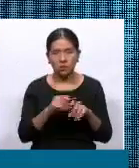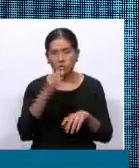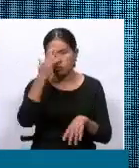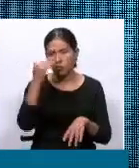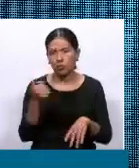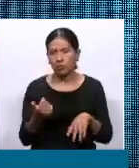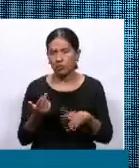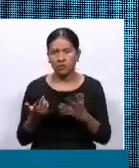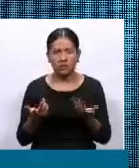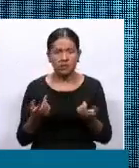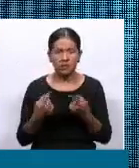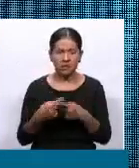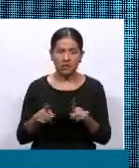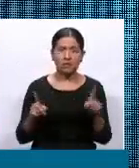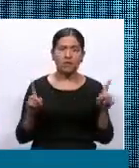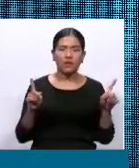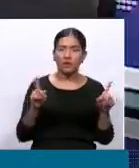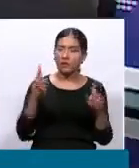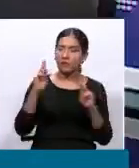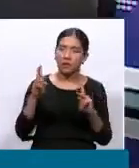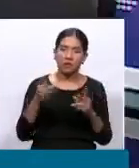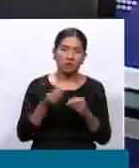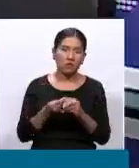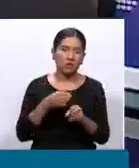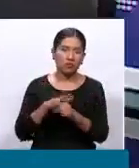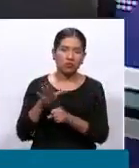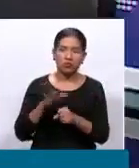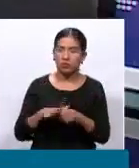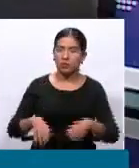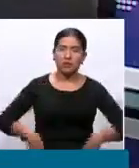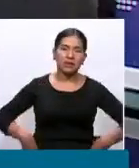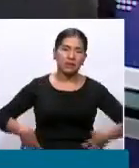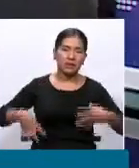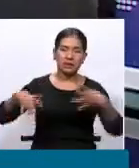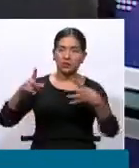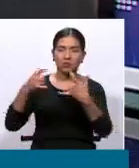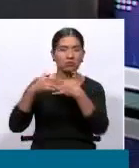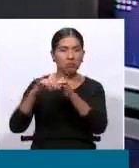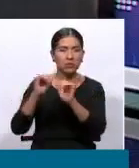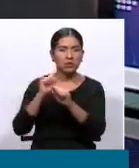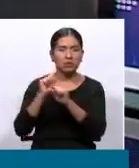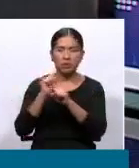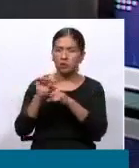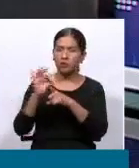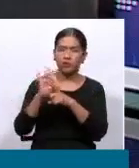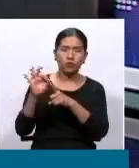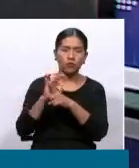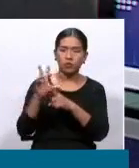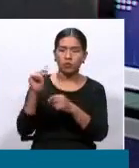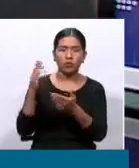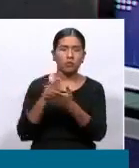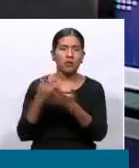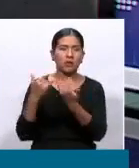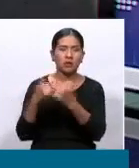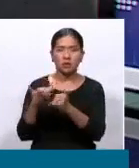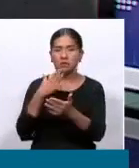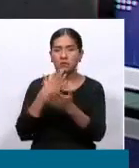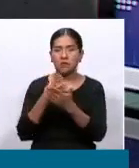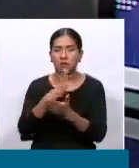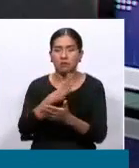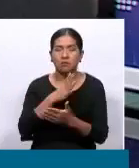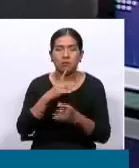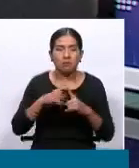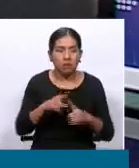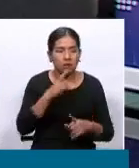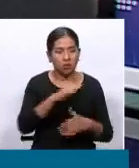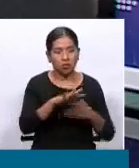los más ricos, los que tienen mejores ingresos, siguen teniendo ingresos y no paran o no les afecta, mientras a los